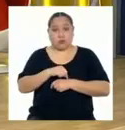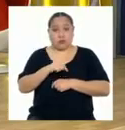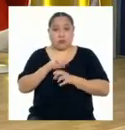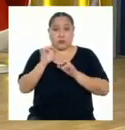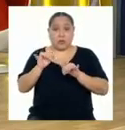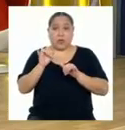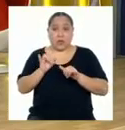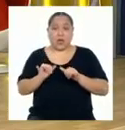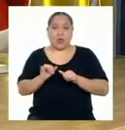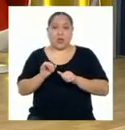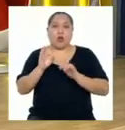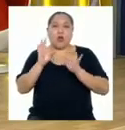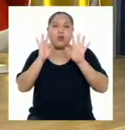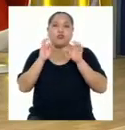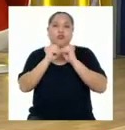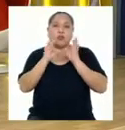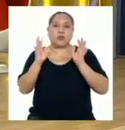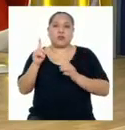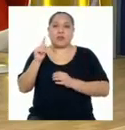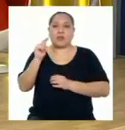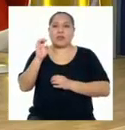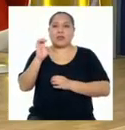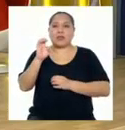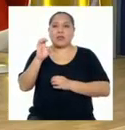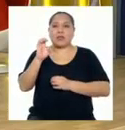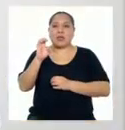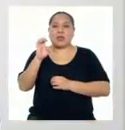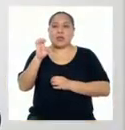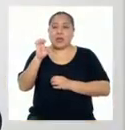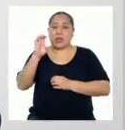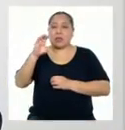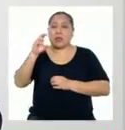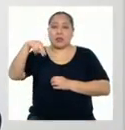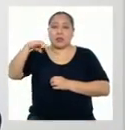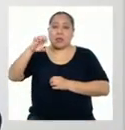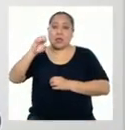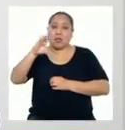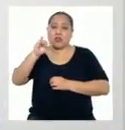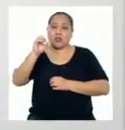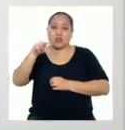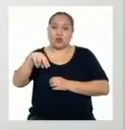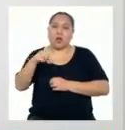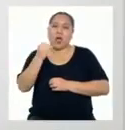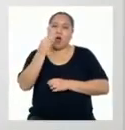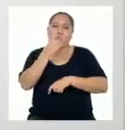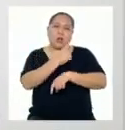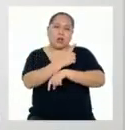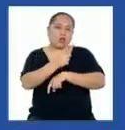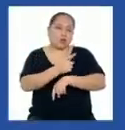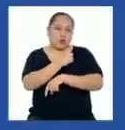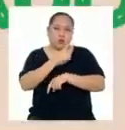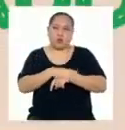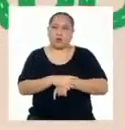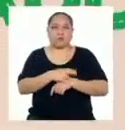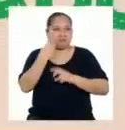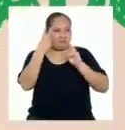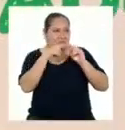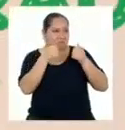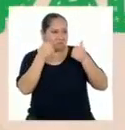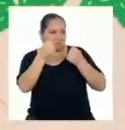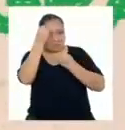que otros, como el tecnesio Duran tan solo unas cuantas horas Bien, Jonathan Te veo súper informado